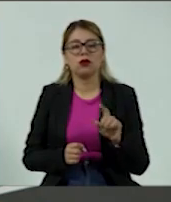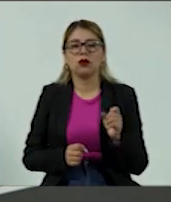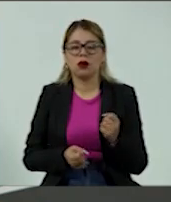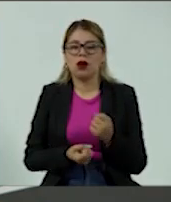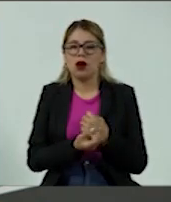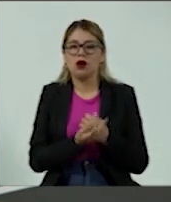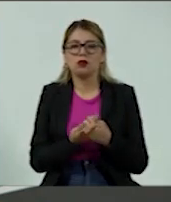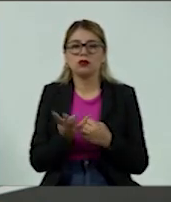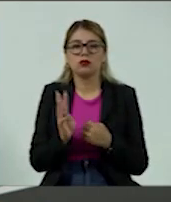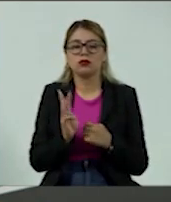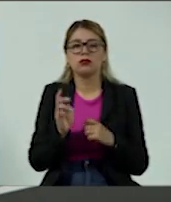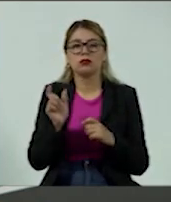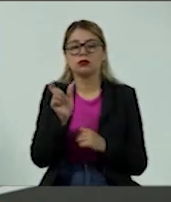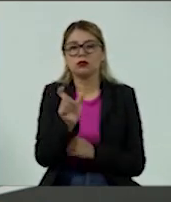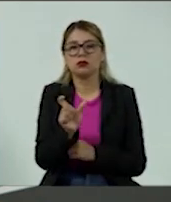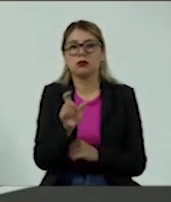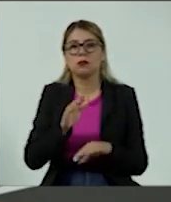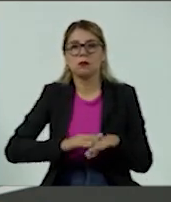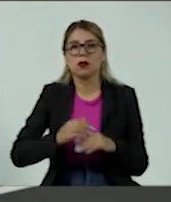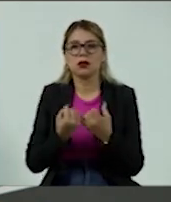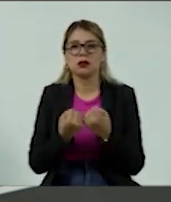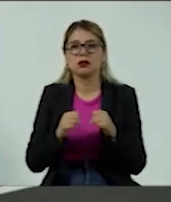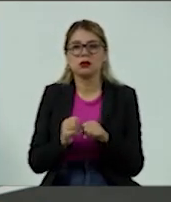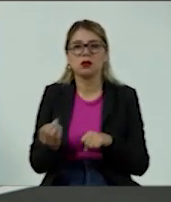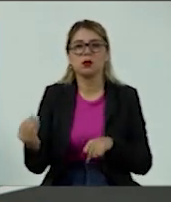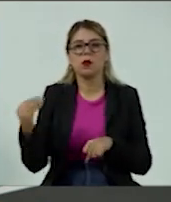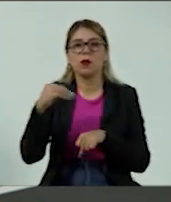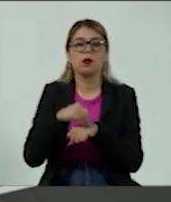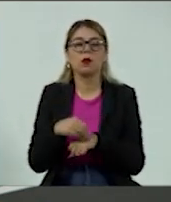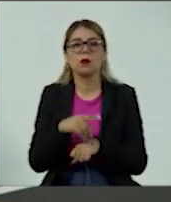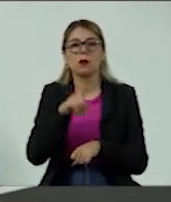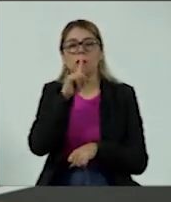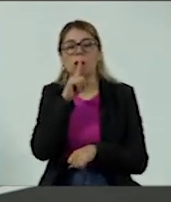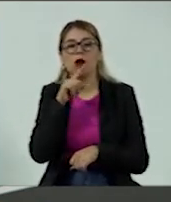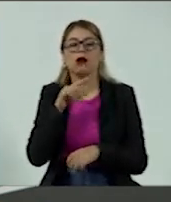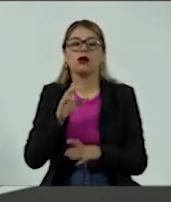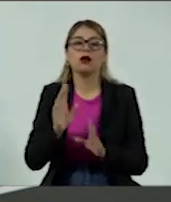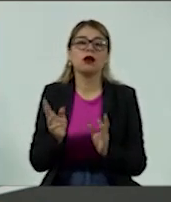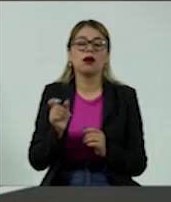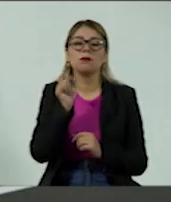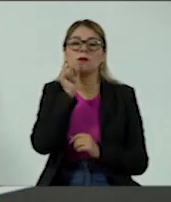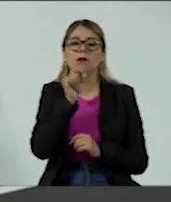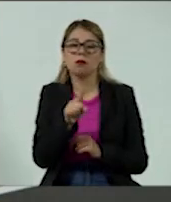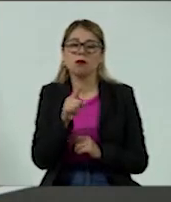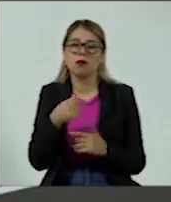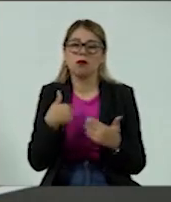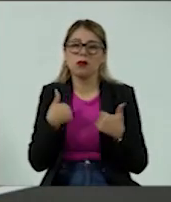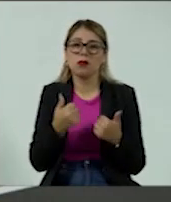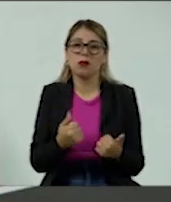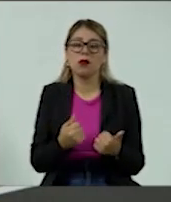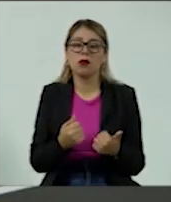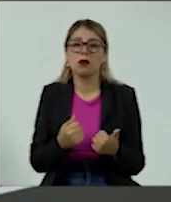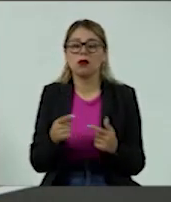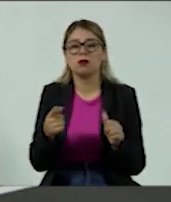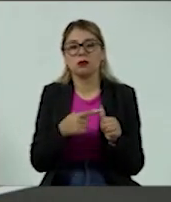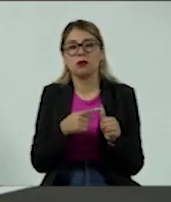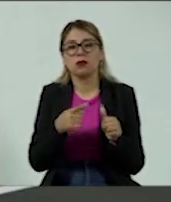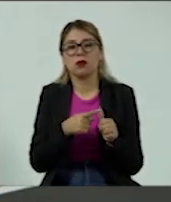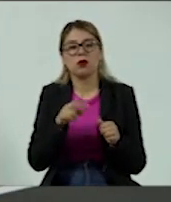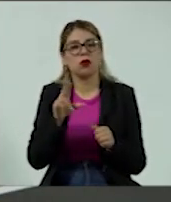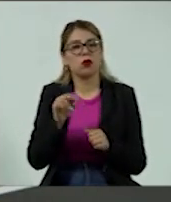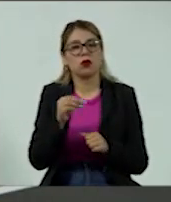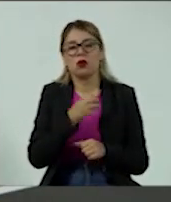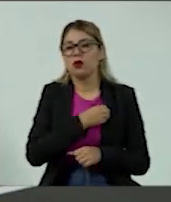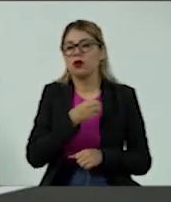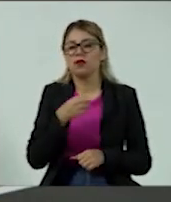departamentales son las que más tienden a cargar algún tipo de seguro y hay que entender que en principio no debería ser